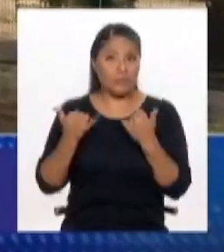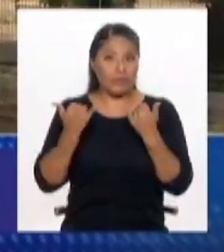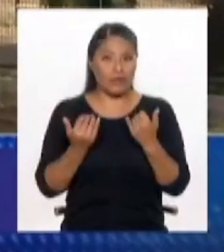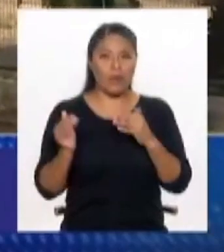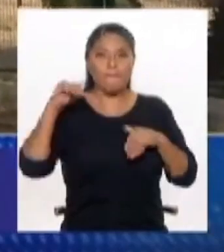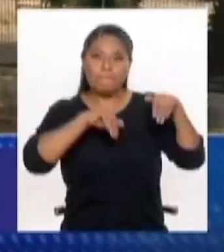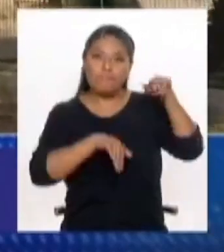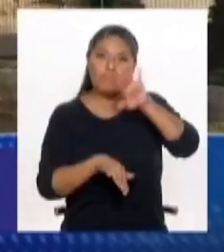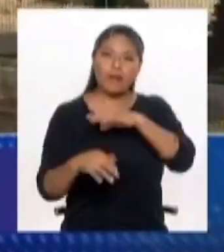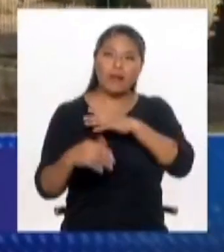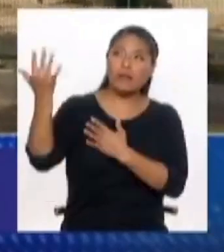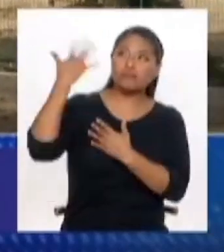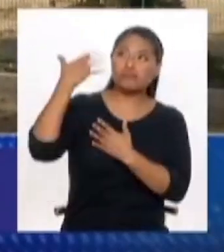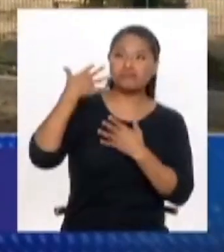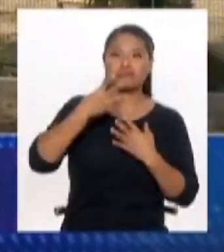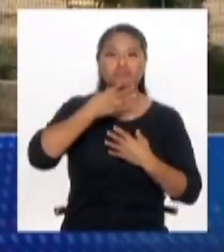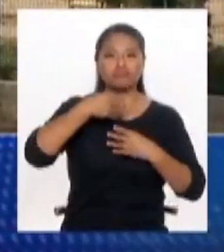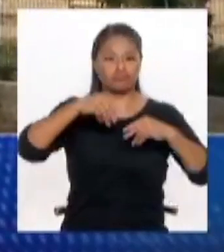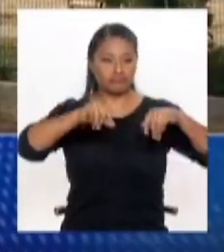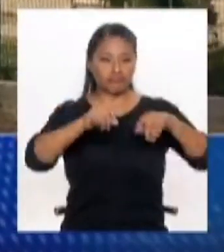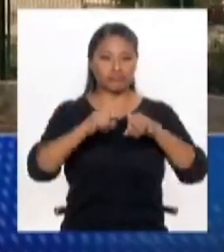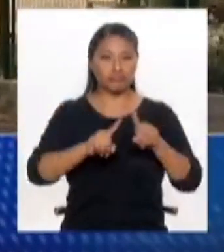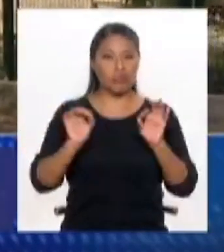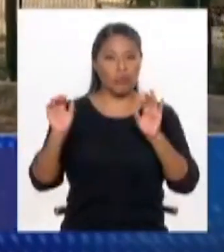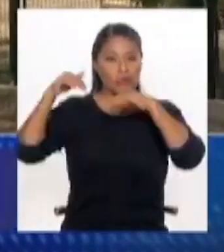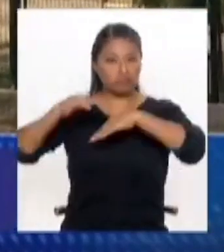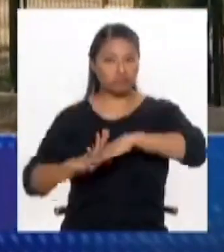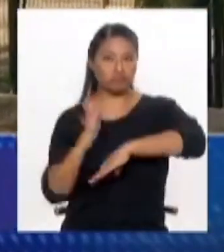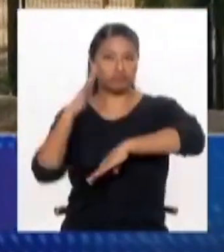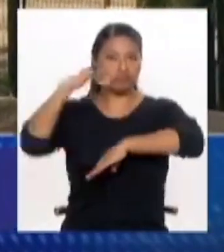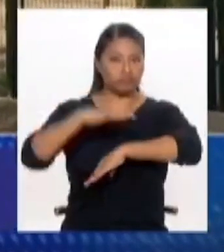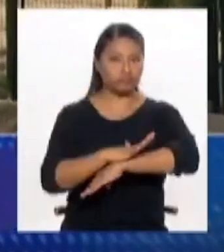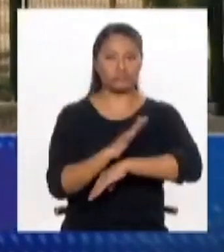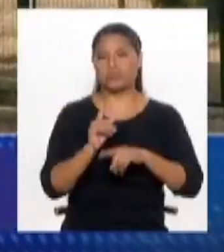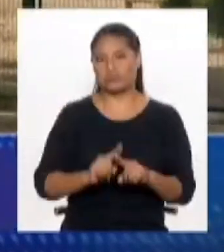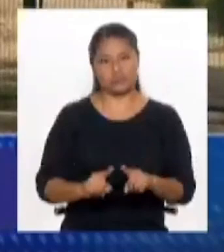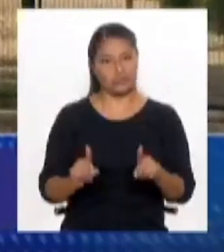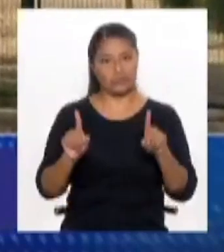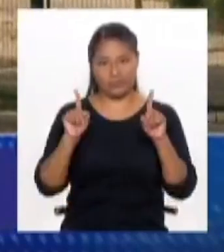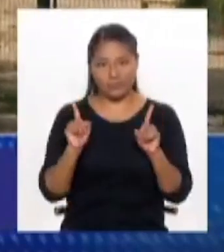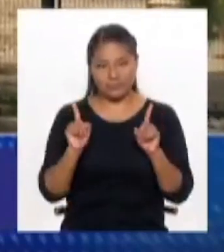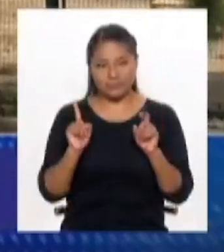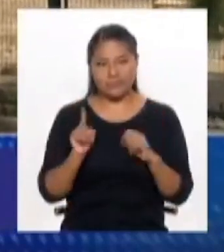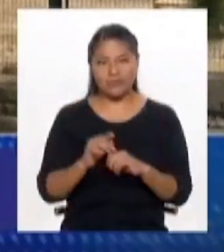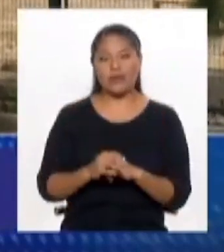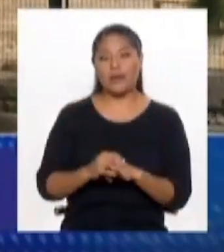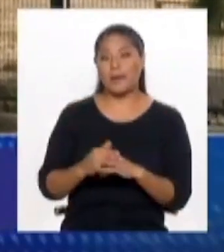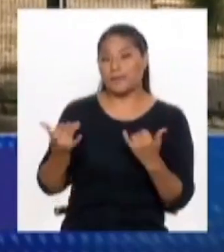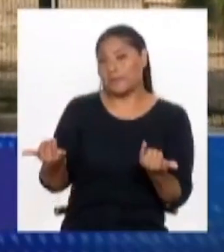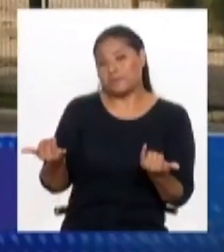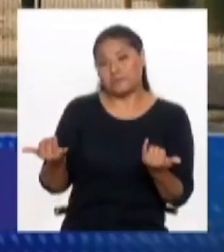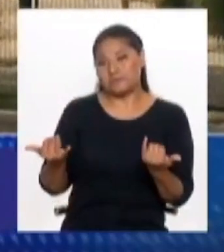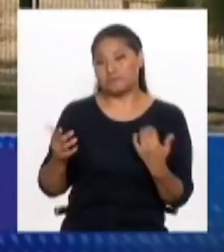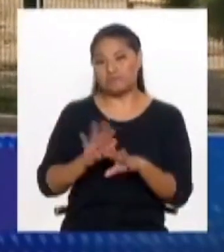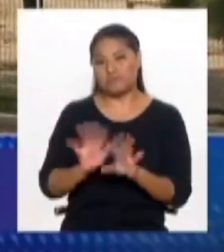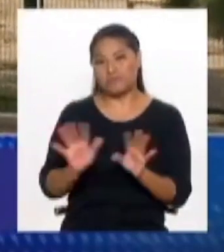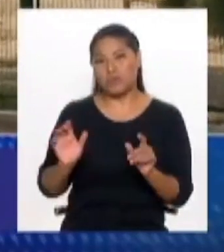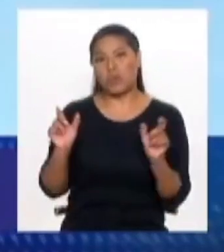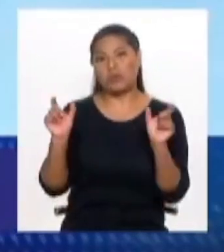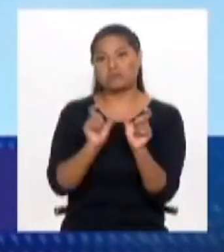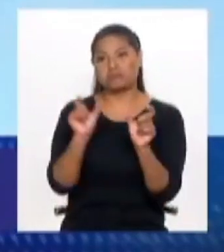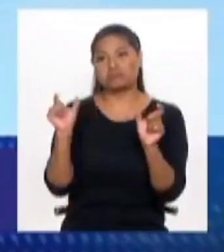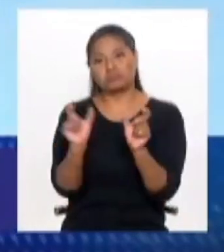social existente. Podríamos debatir un poco cómo es una playa urbana, pero creo que es simplemente